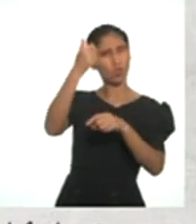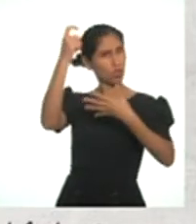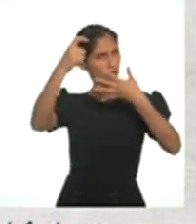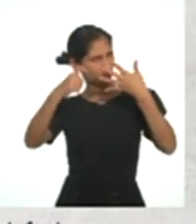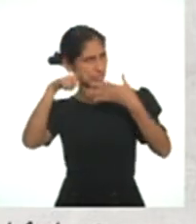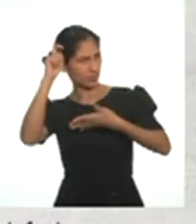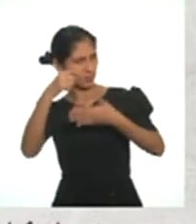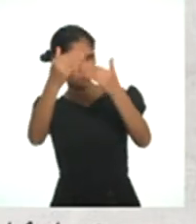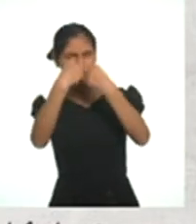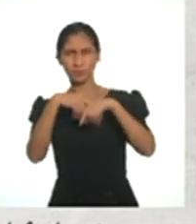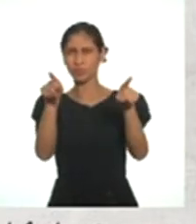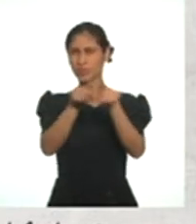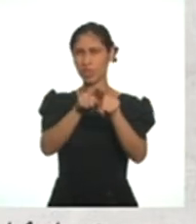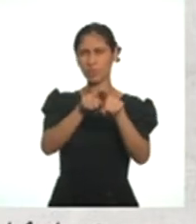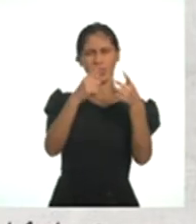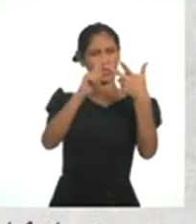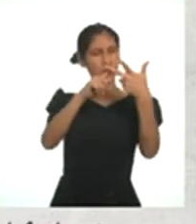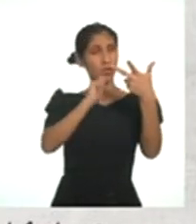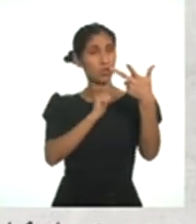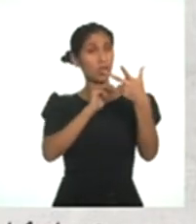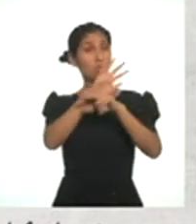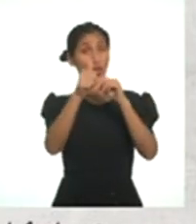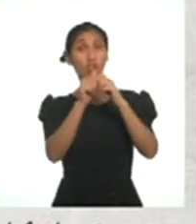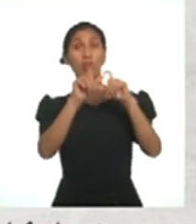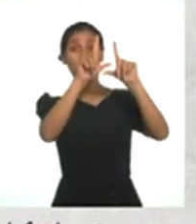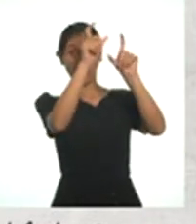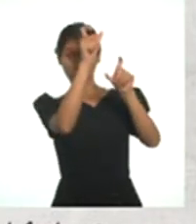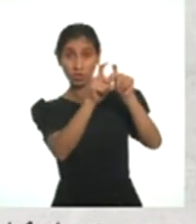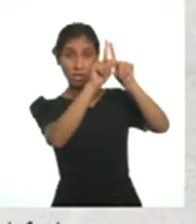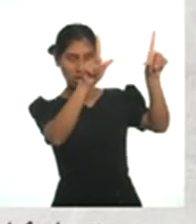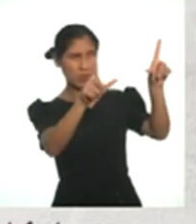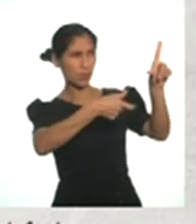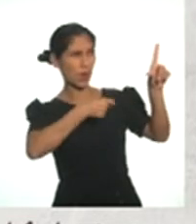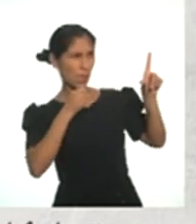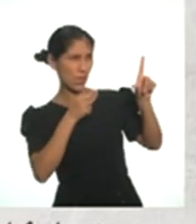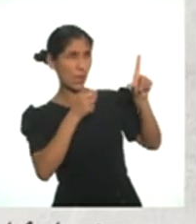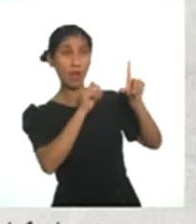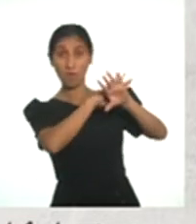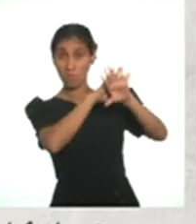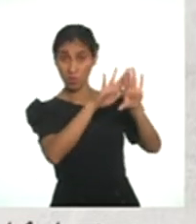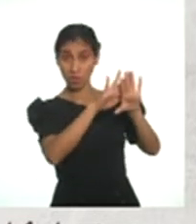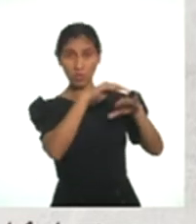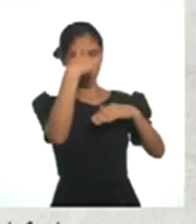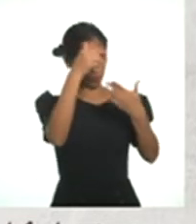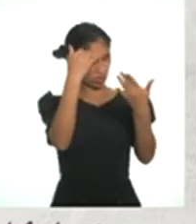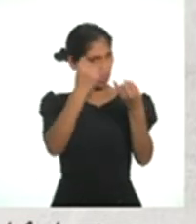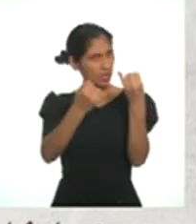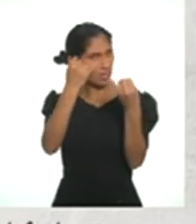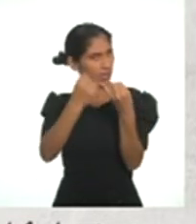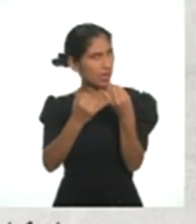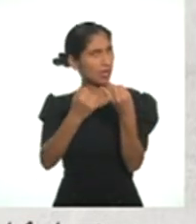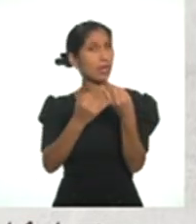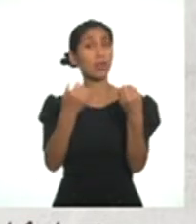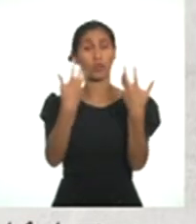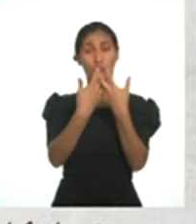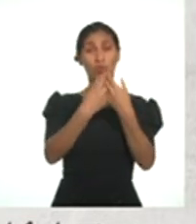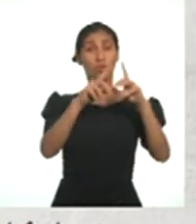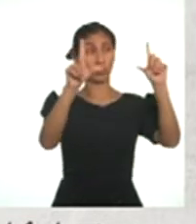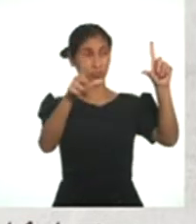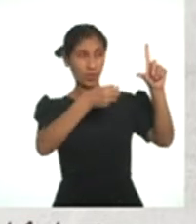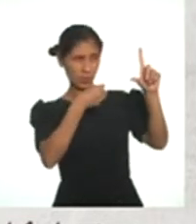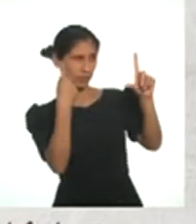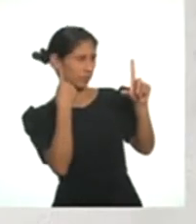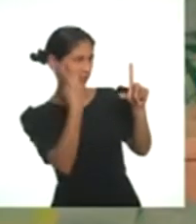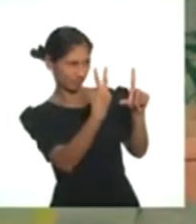necesarios. Tres, se termina con los datos del reportero, el camarógrafo y la fecha de edición. Esta sería la versión final del reportaje